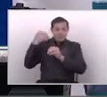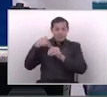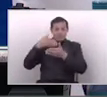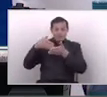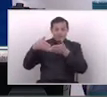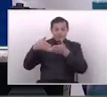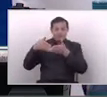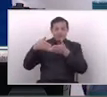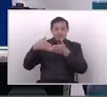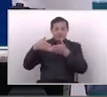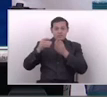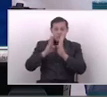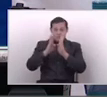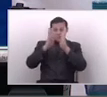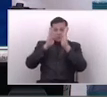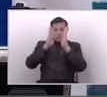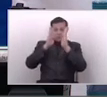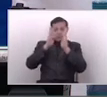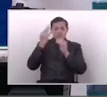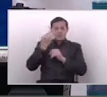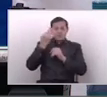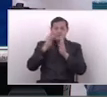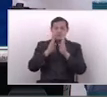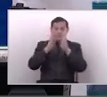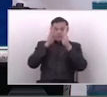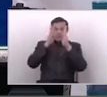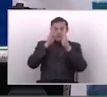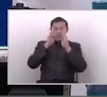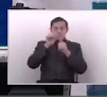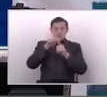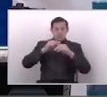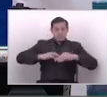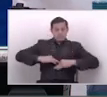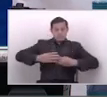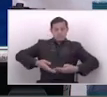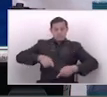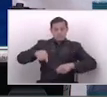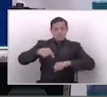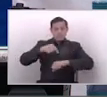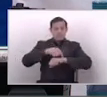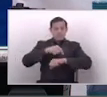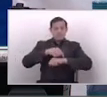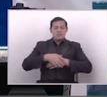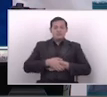empezó a recibir, la atención, que tenía que recibir, por su estado, en ese momento,